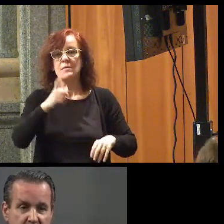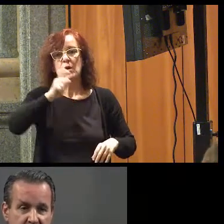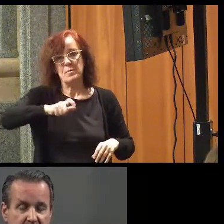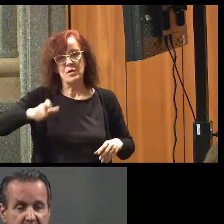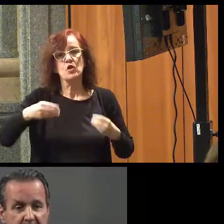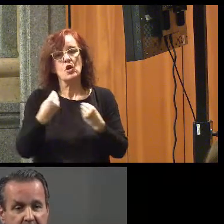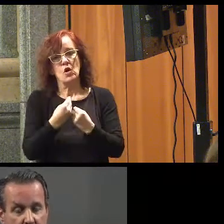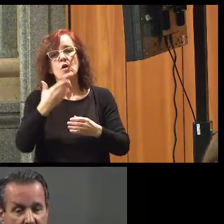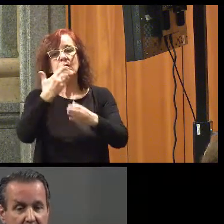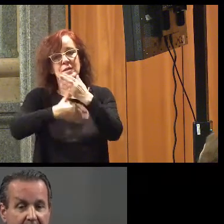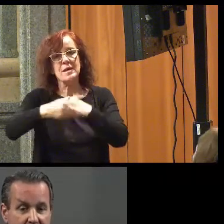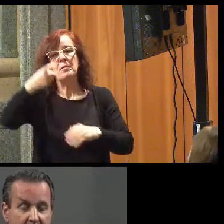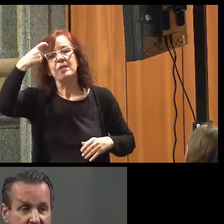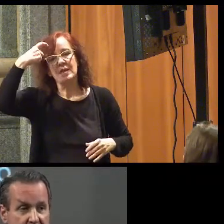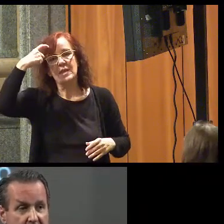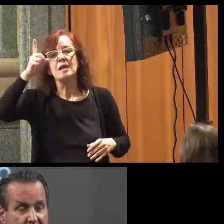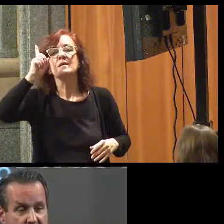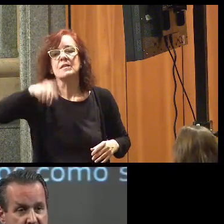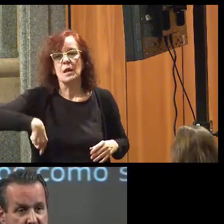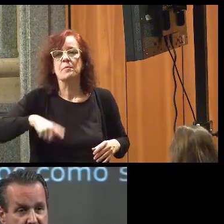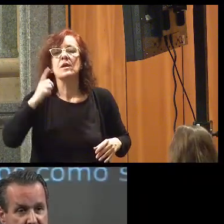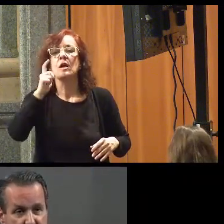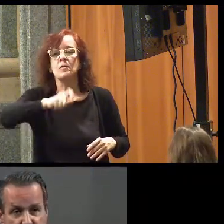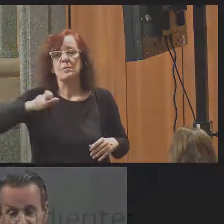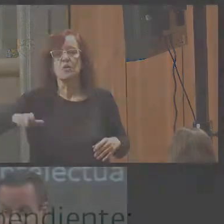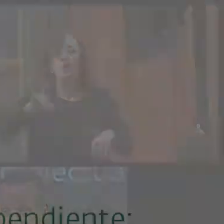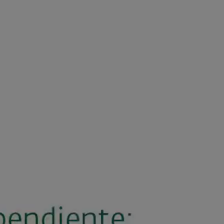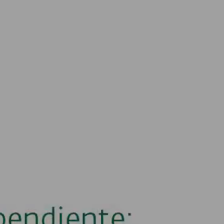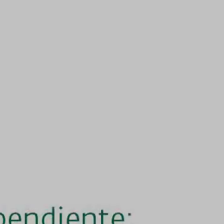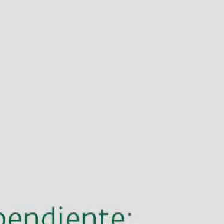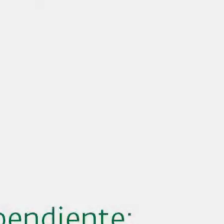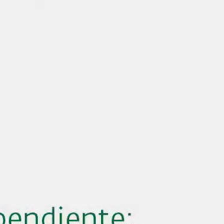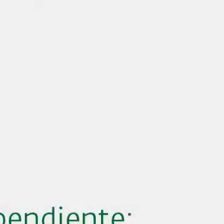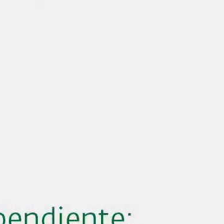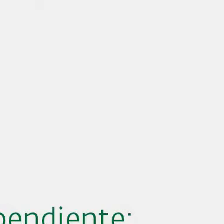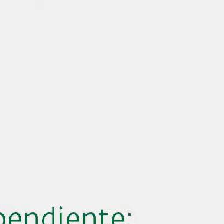las personas con discapacidad intelectual y también las personas con enfermedad mental.